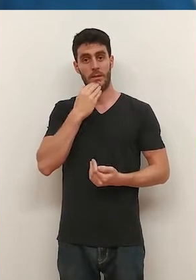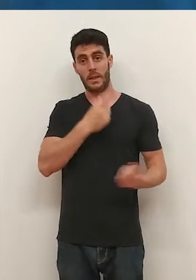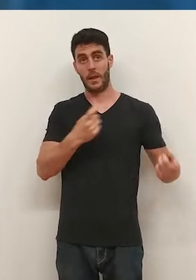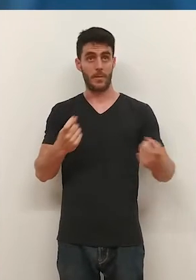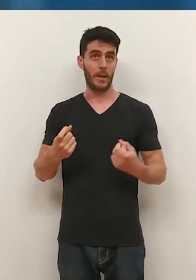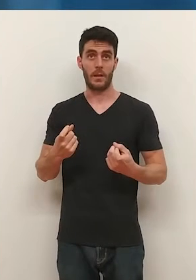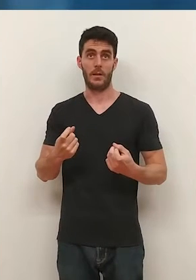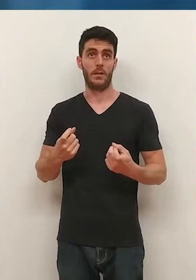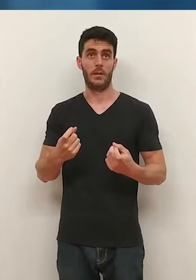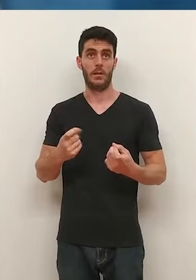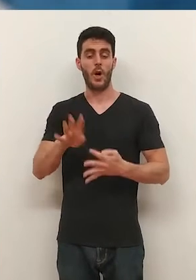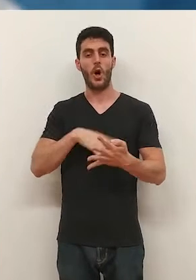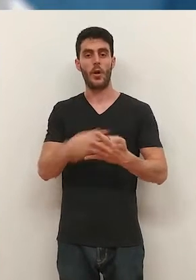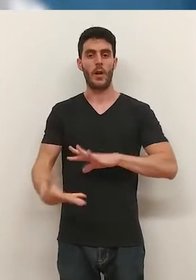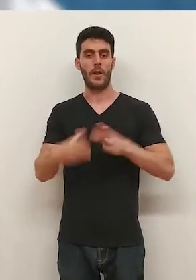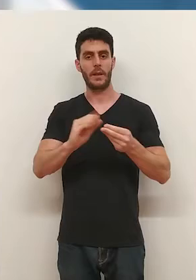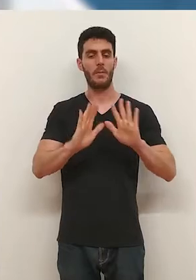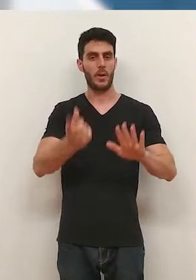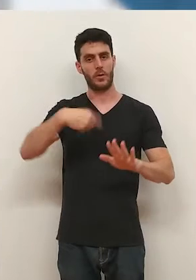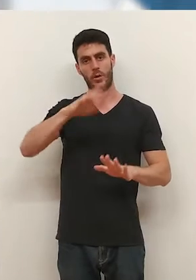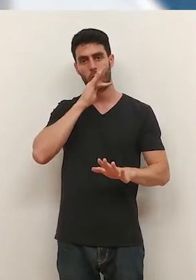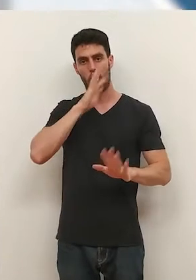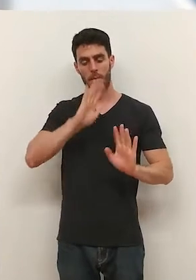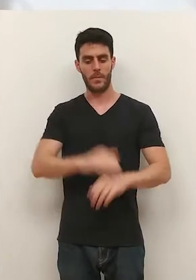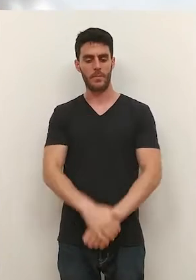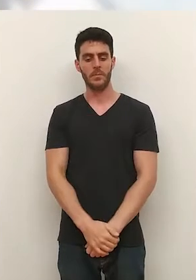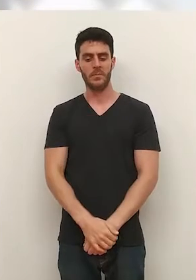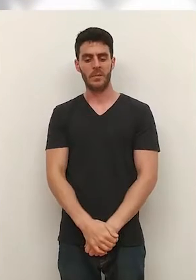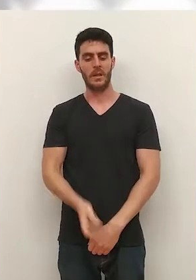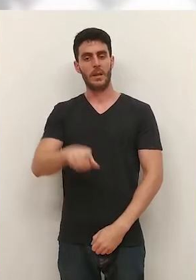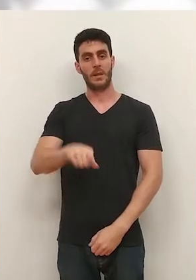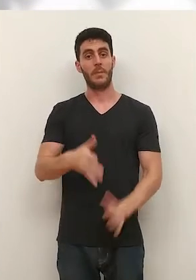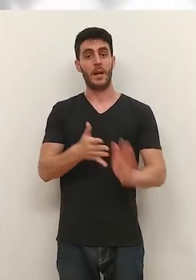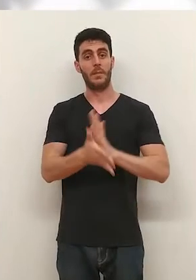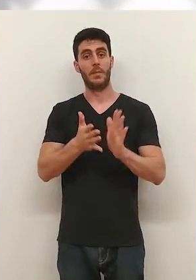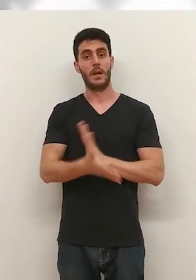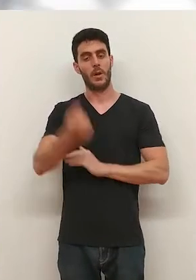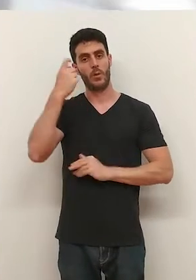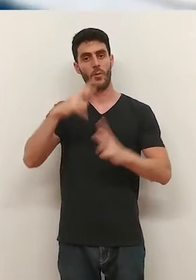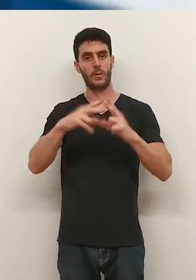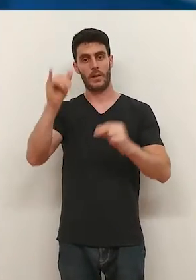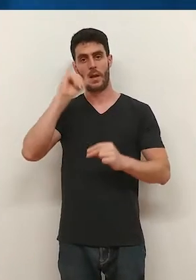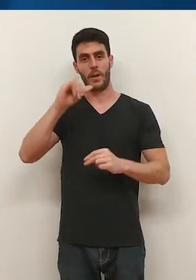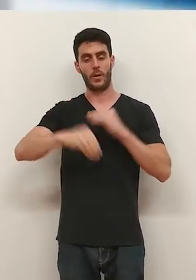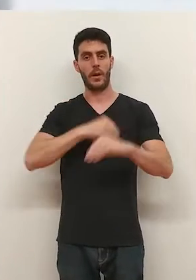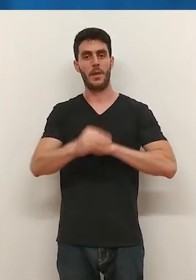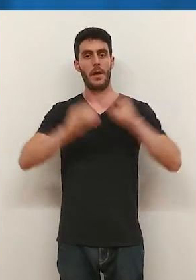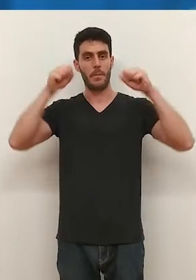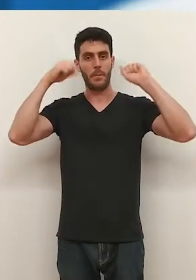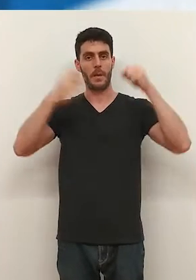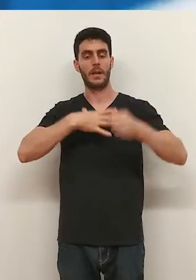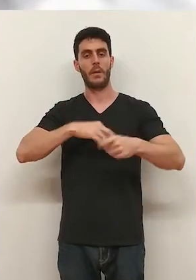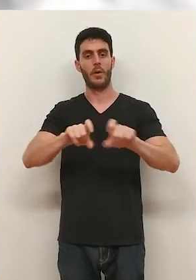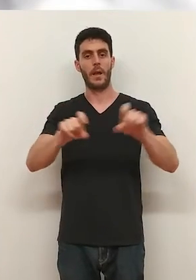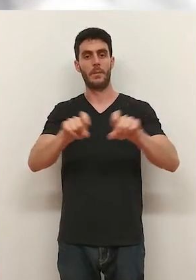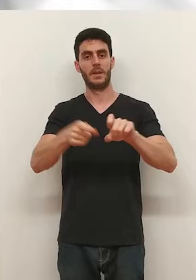si fuera la necesidad, se adaptarían los horarios, pero por el momento no estamos en ese escenario. También les contamos que los alumnos de la Universidad de La Rioja